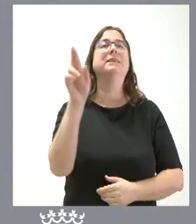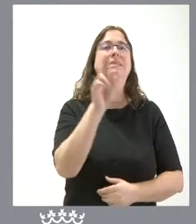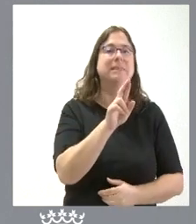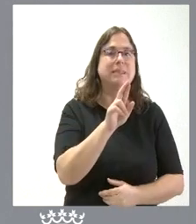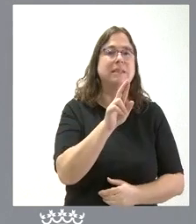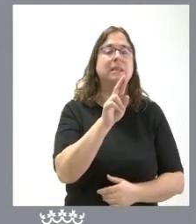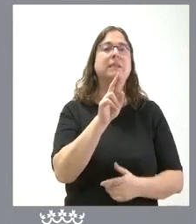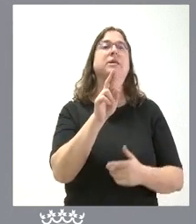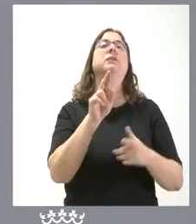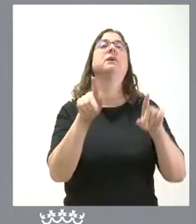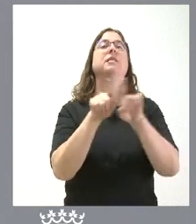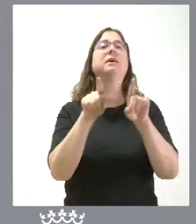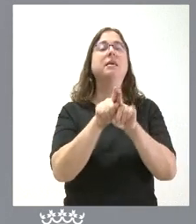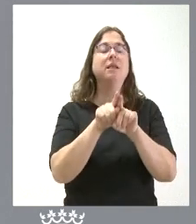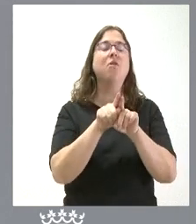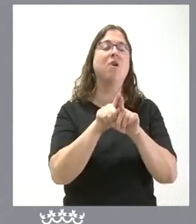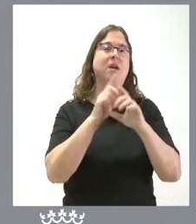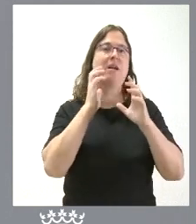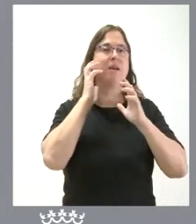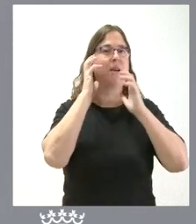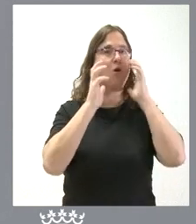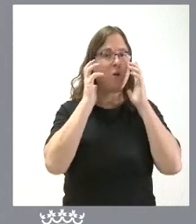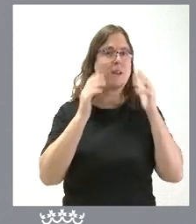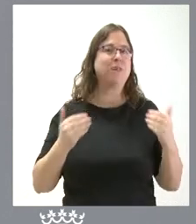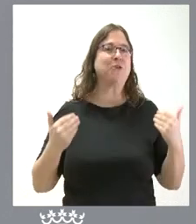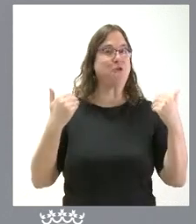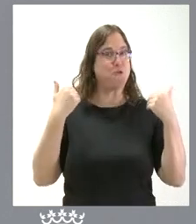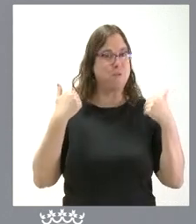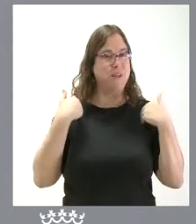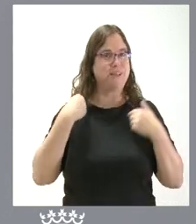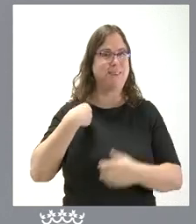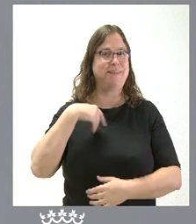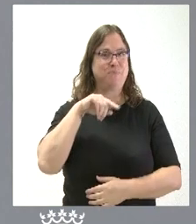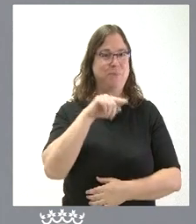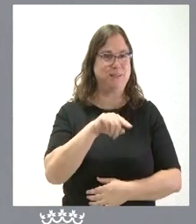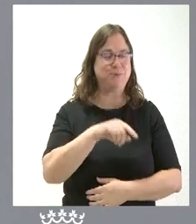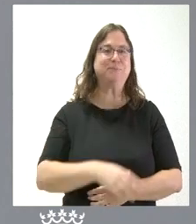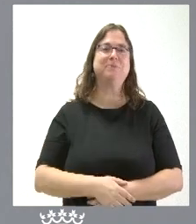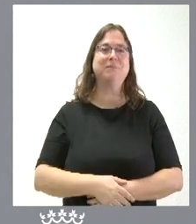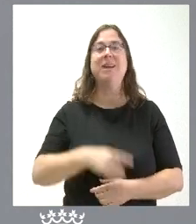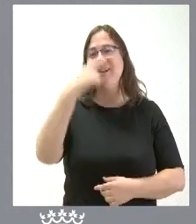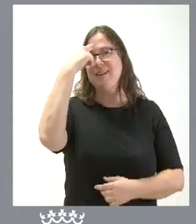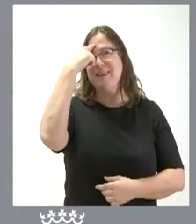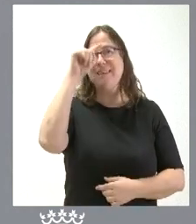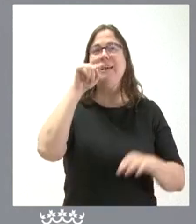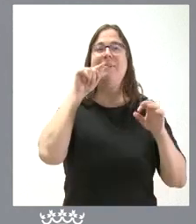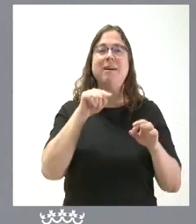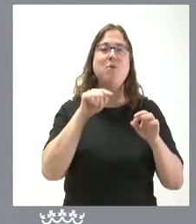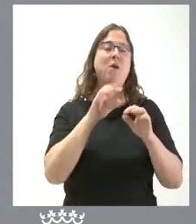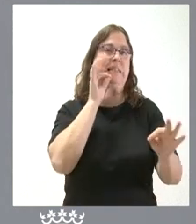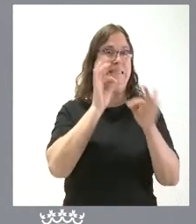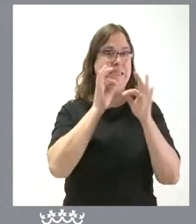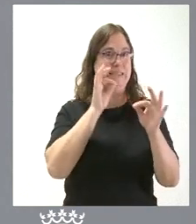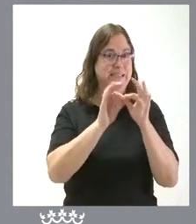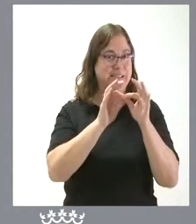cumpla sus funciones que es el competente en esta materia saben ustedes que a primeros del mes de septiembre